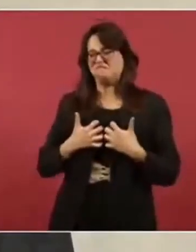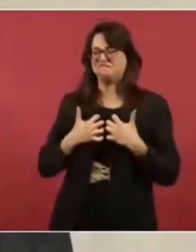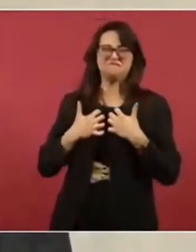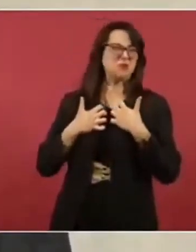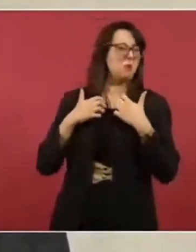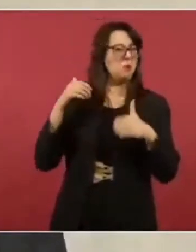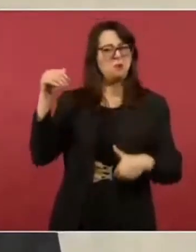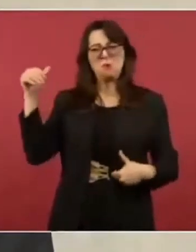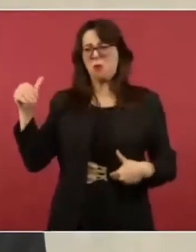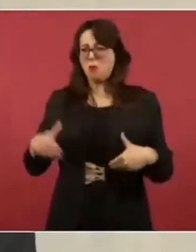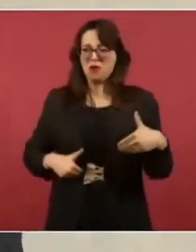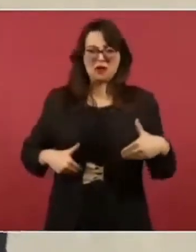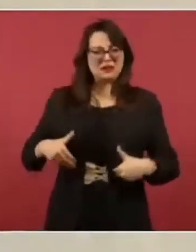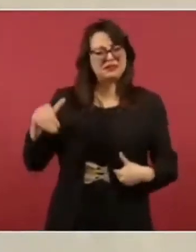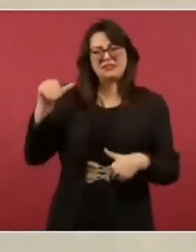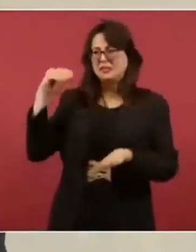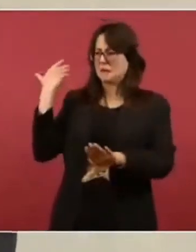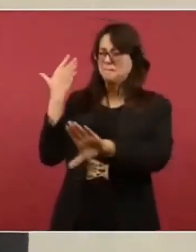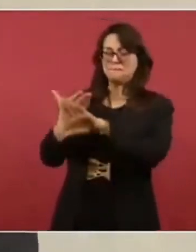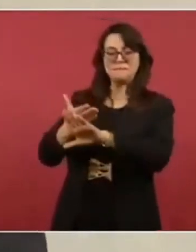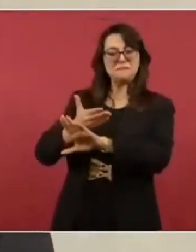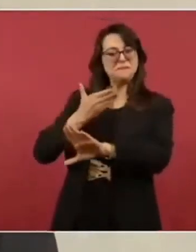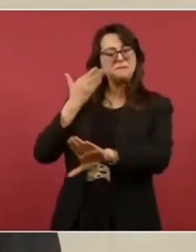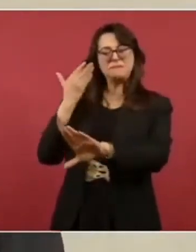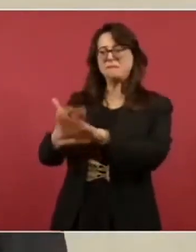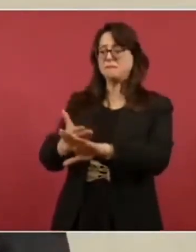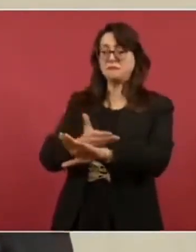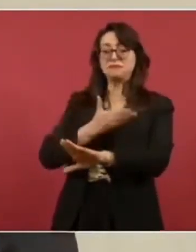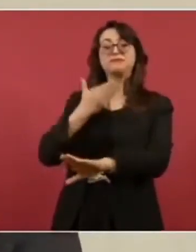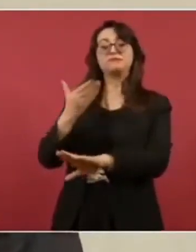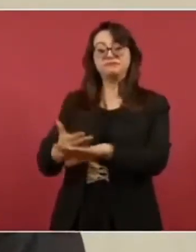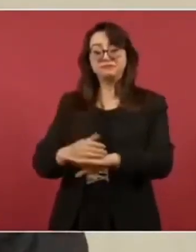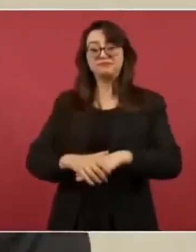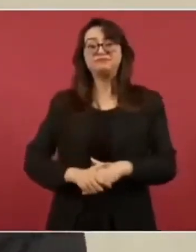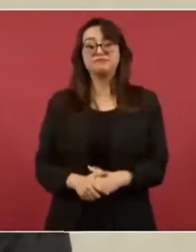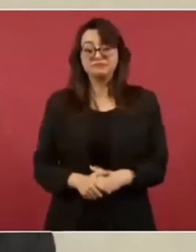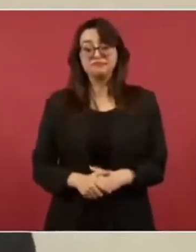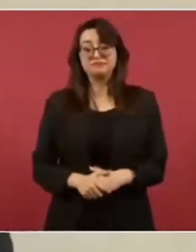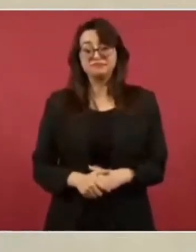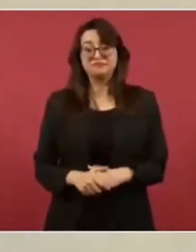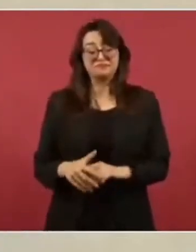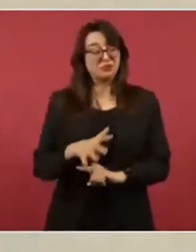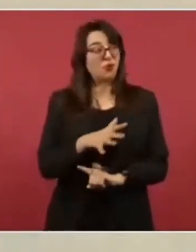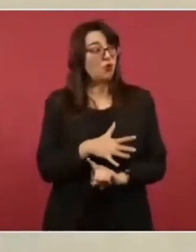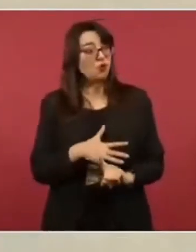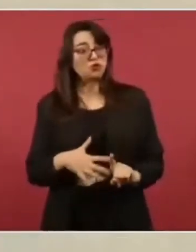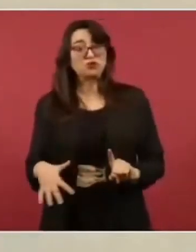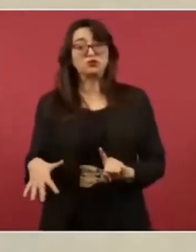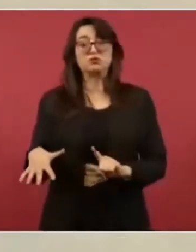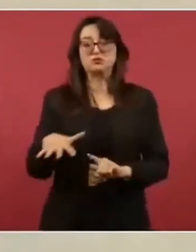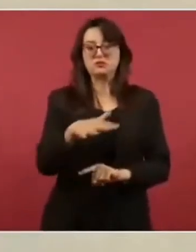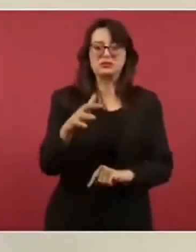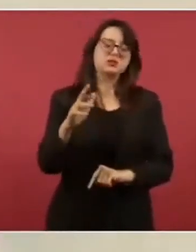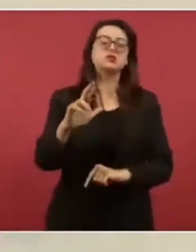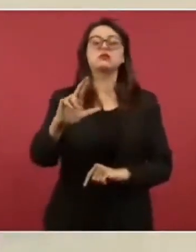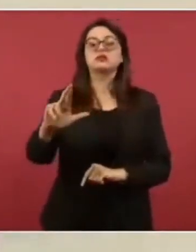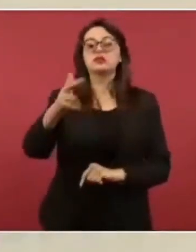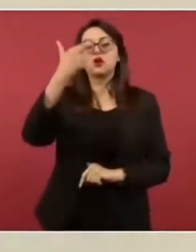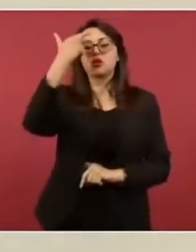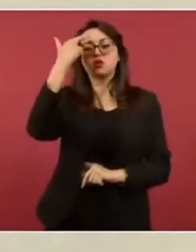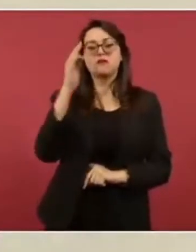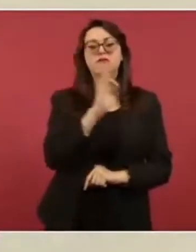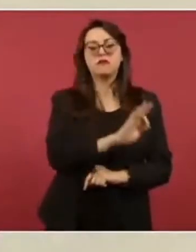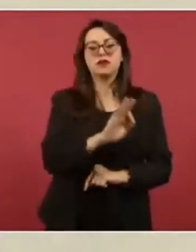Se funda el 17 de septiembre de 1939